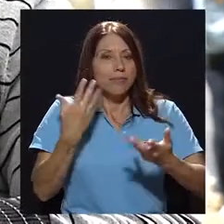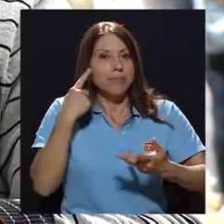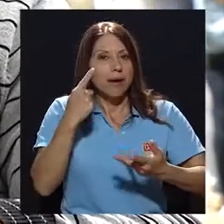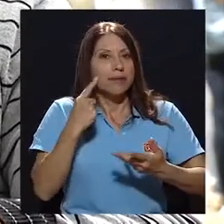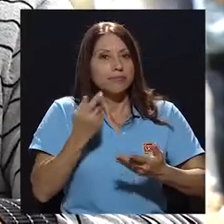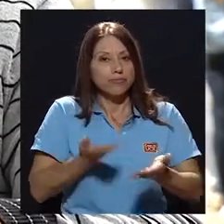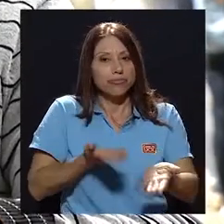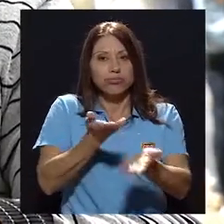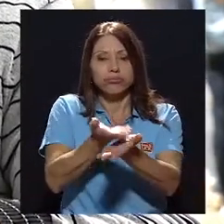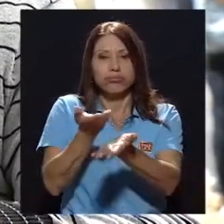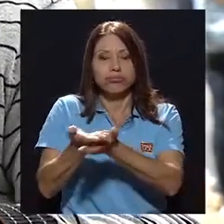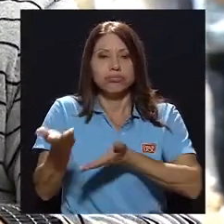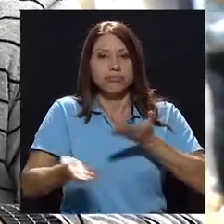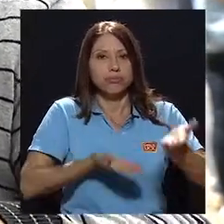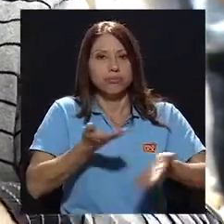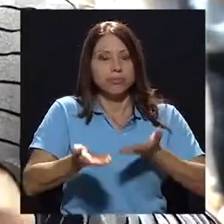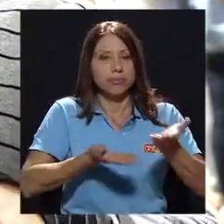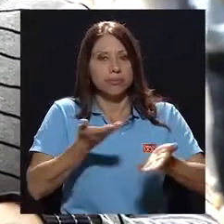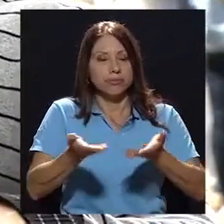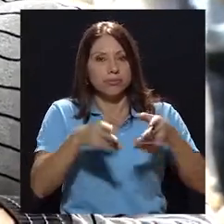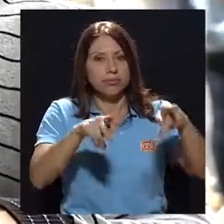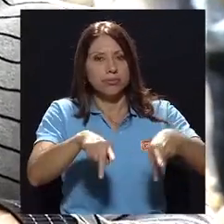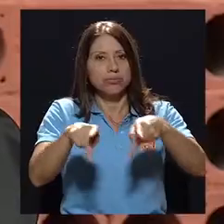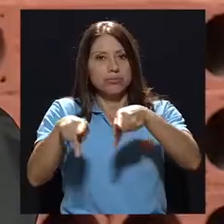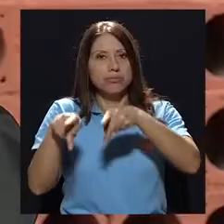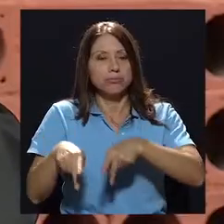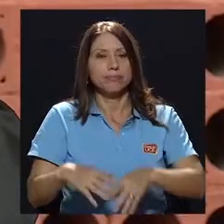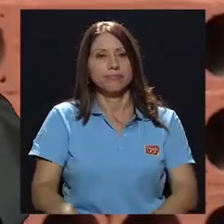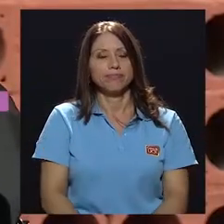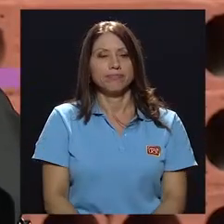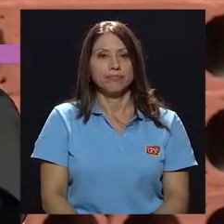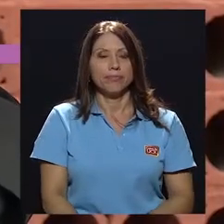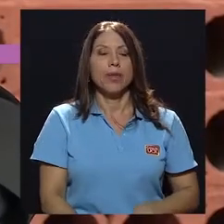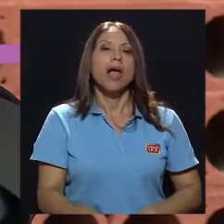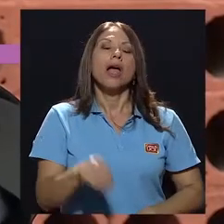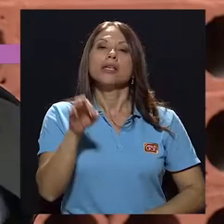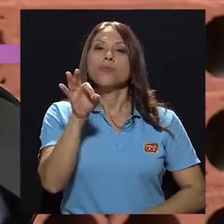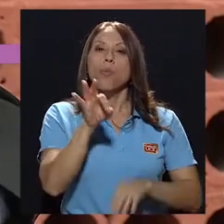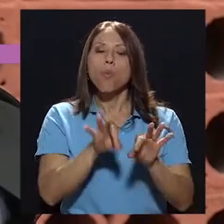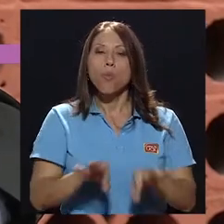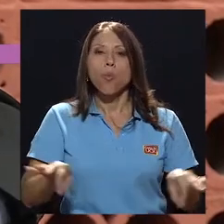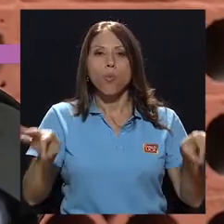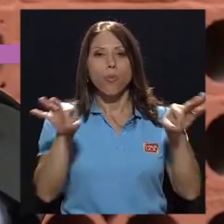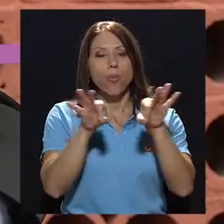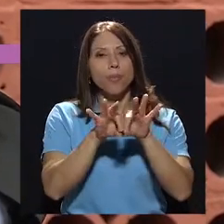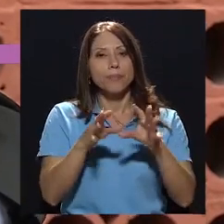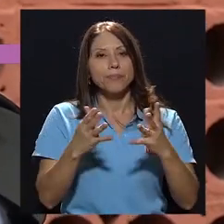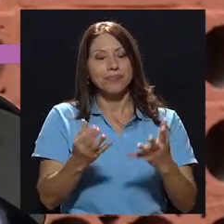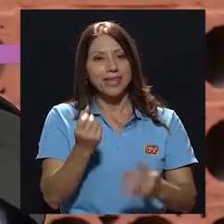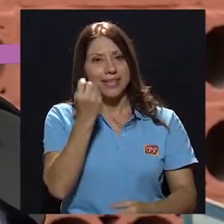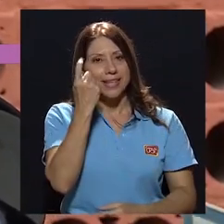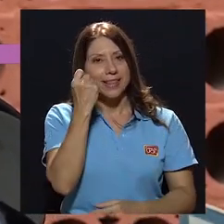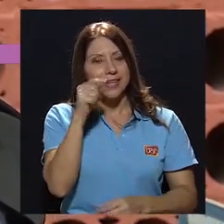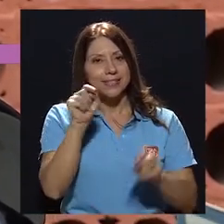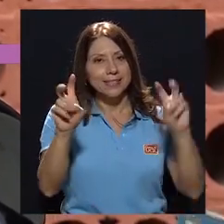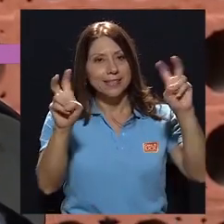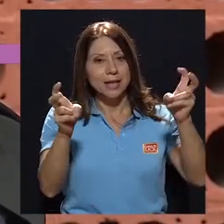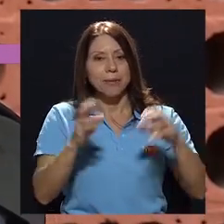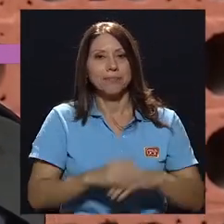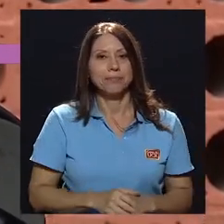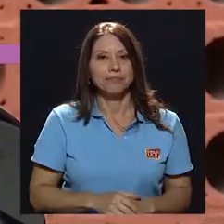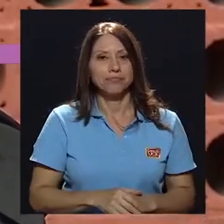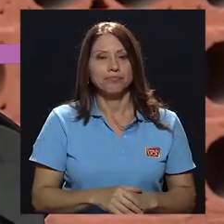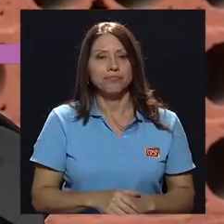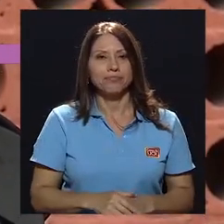términos de la oferta de servicios que le brindan a la gente. Sí, parece que es muy importante, digamos, entender ese tema.